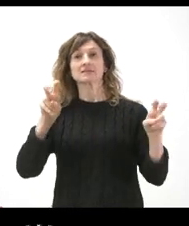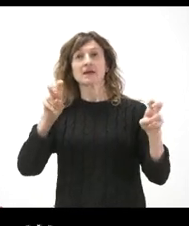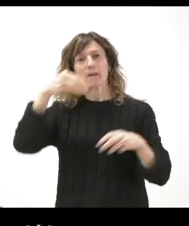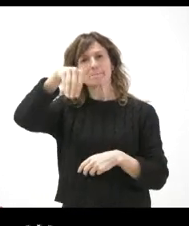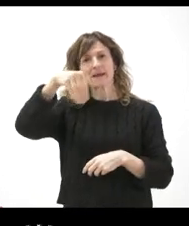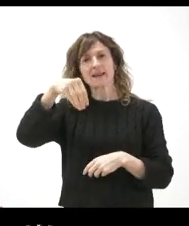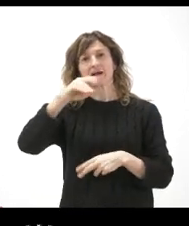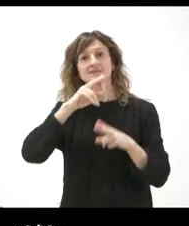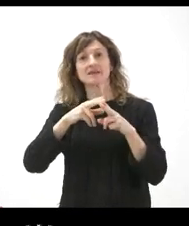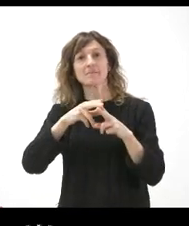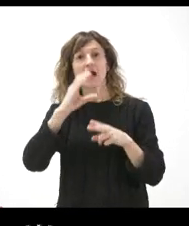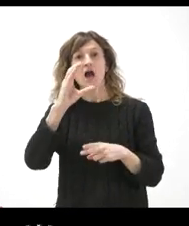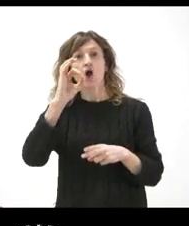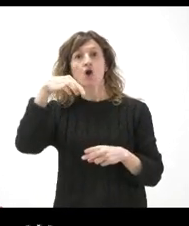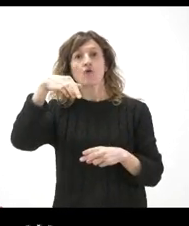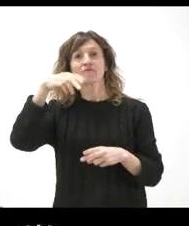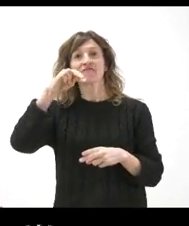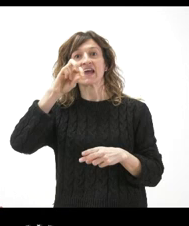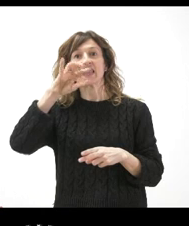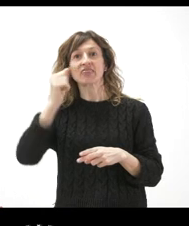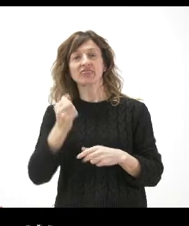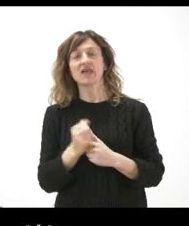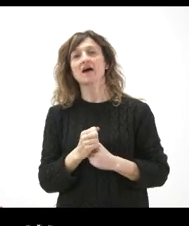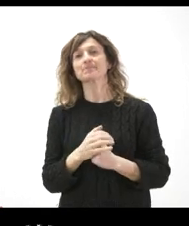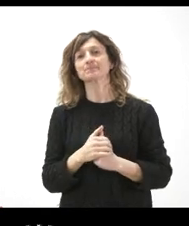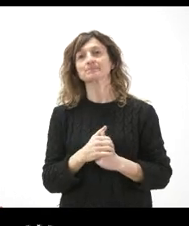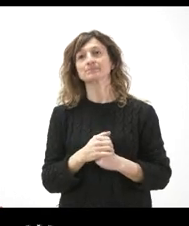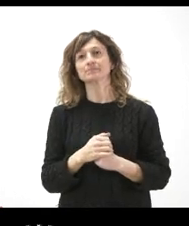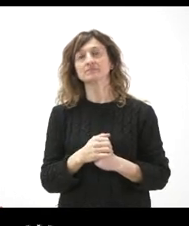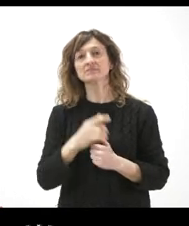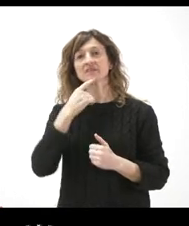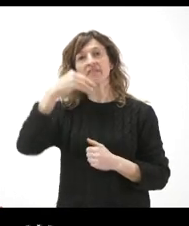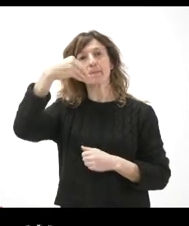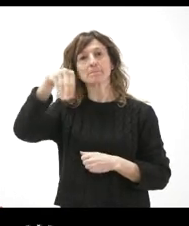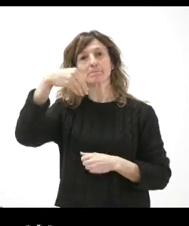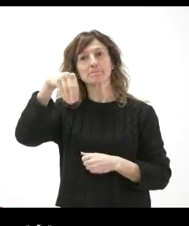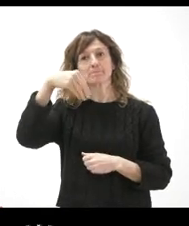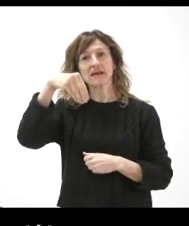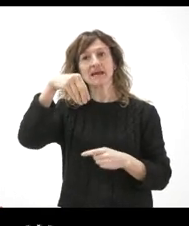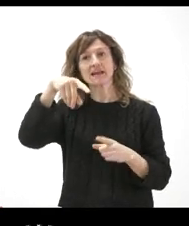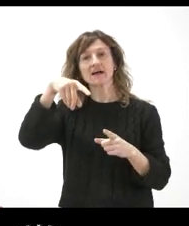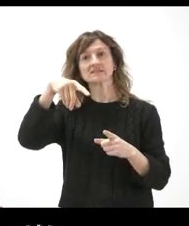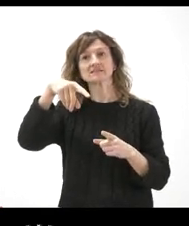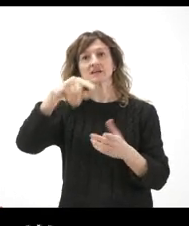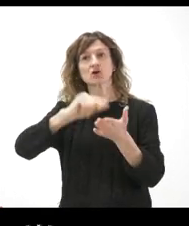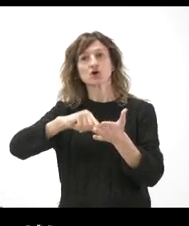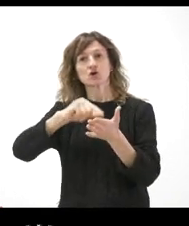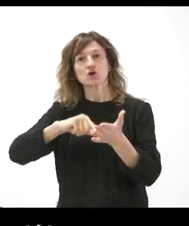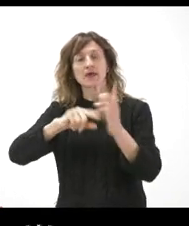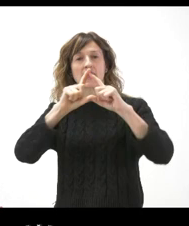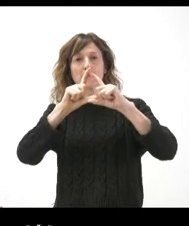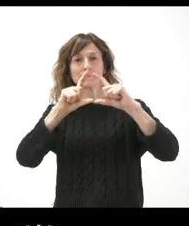conferencias, si no recuerdo mal, de diversificación geográfica protegida, pues porque las peras en concreto se contrataron a una empresa,